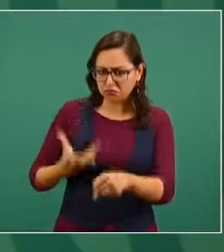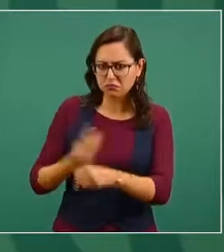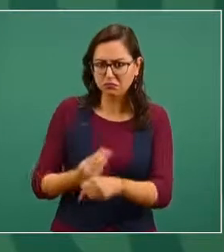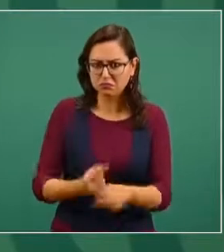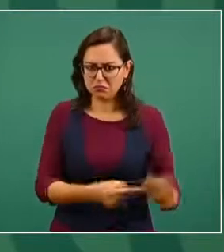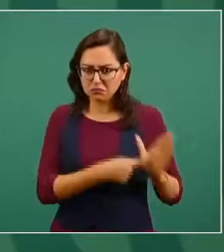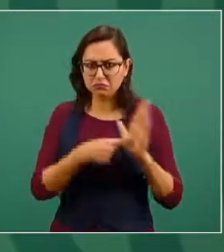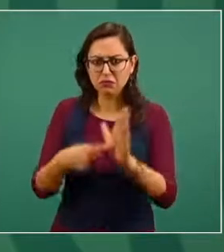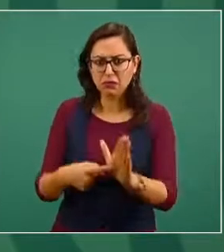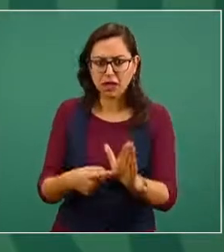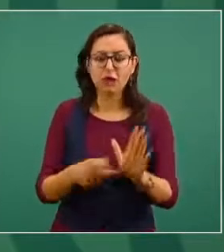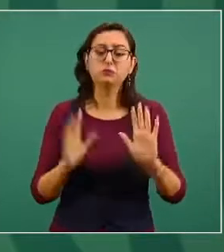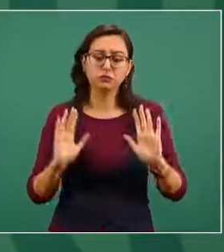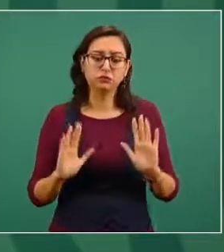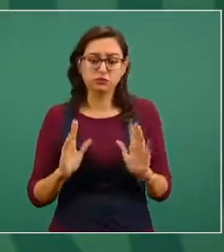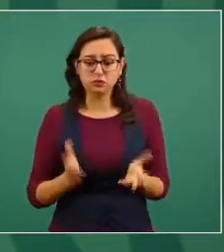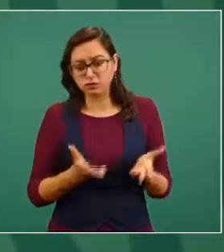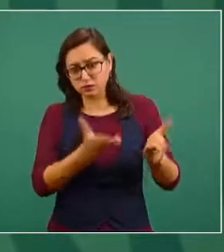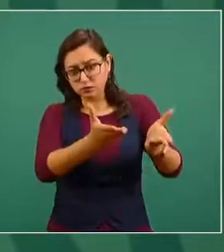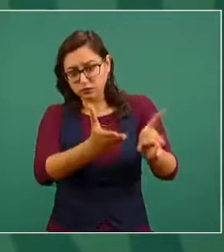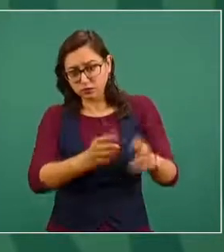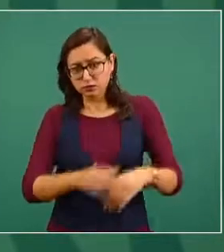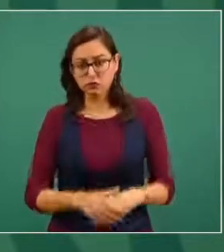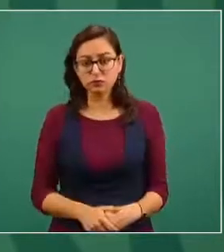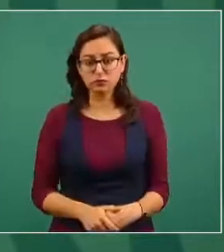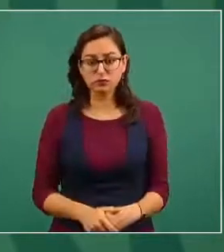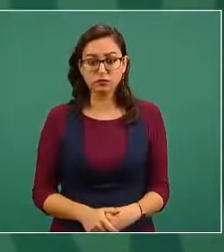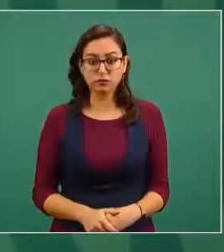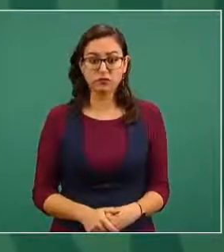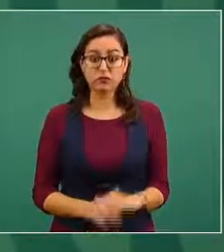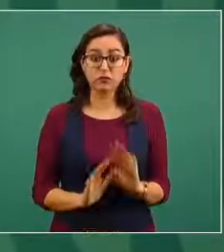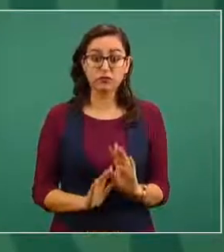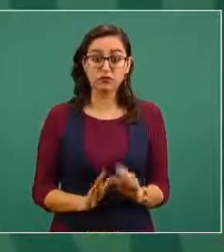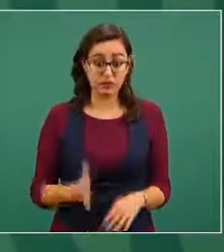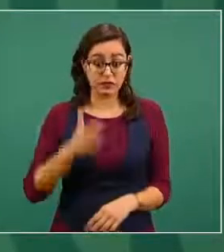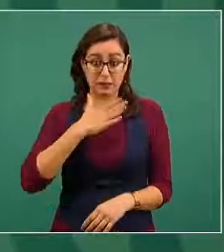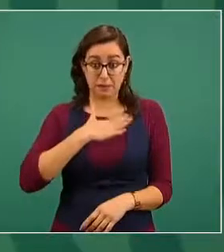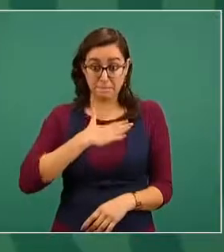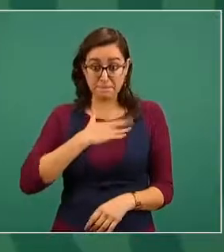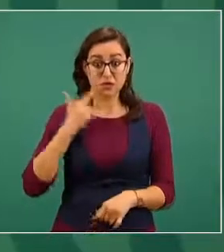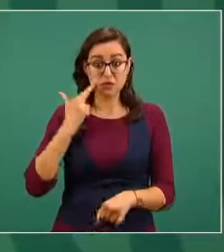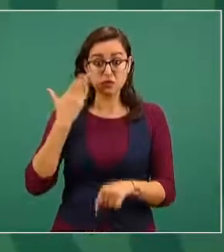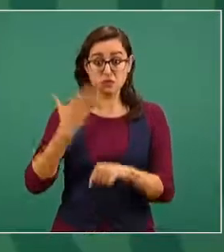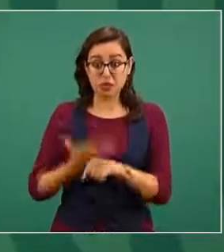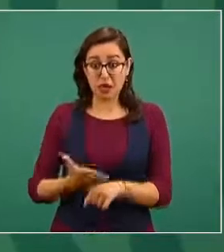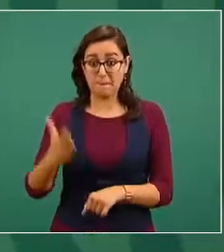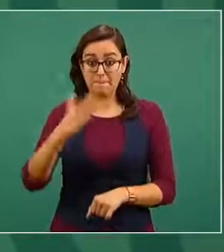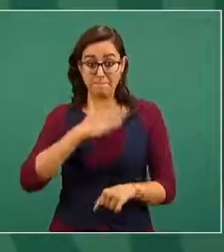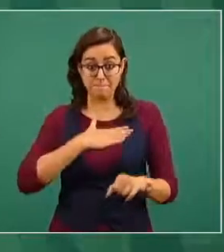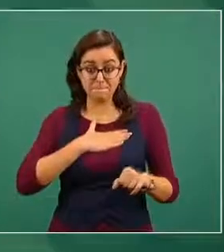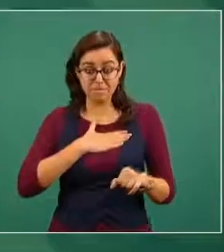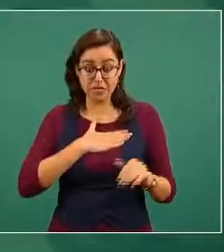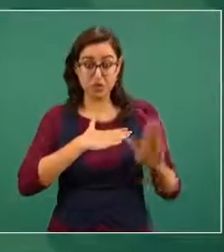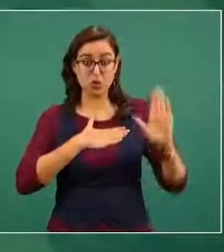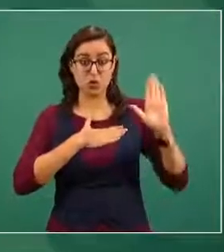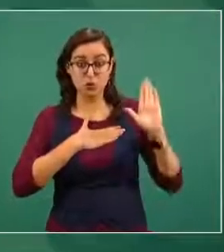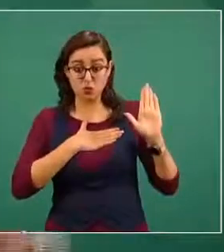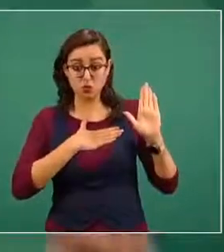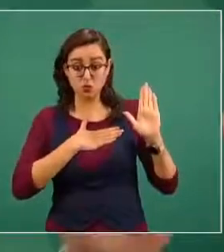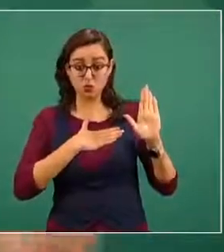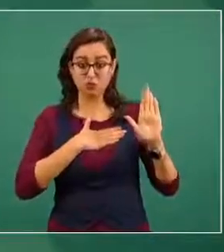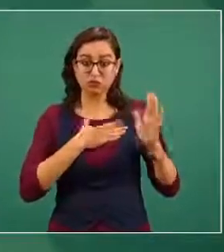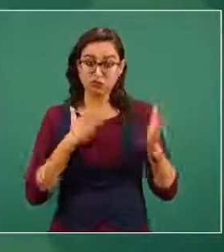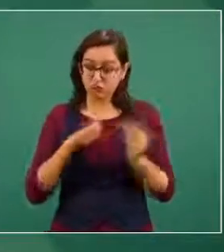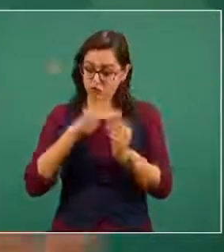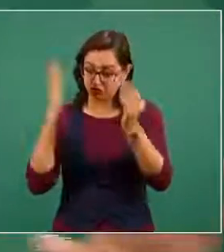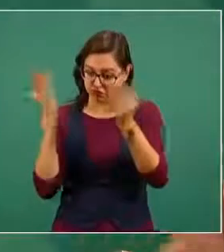lo van a hacer compromiso nuestro es entregar todo el expediente o sea para